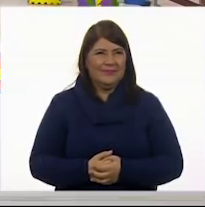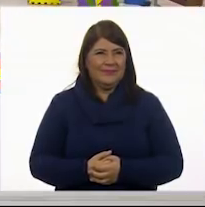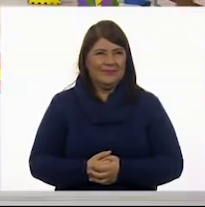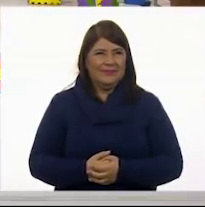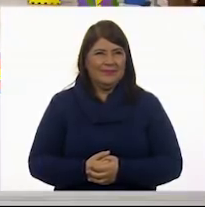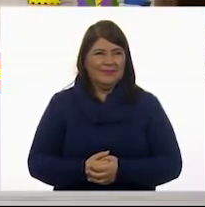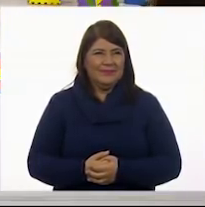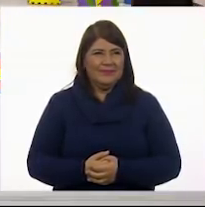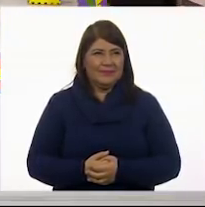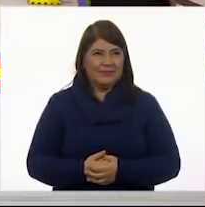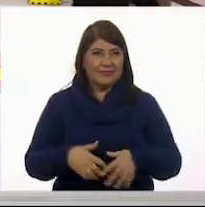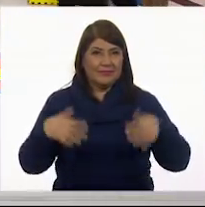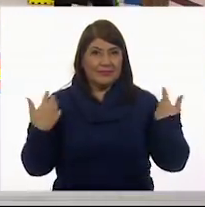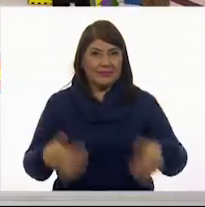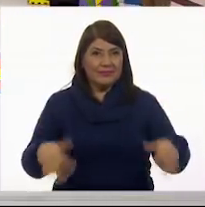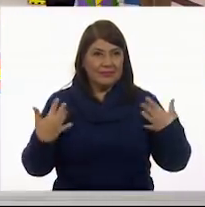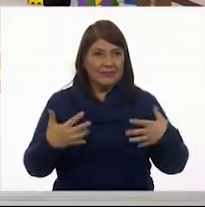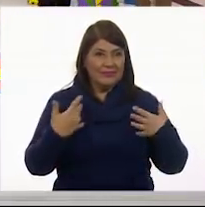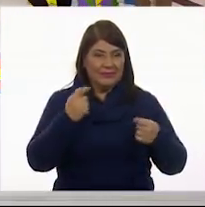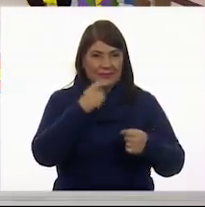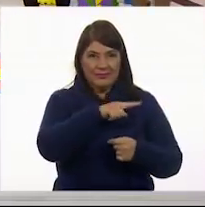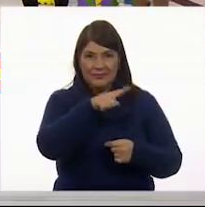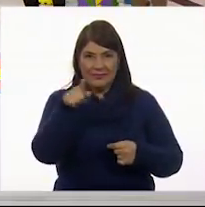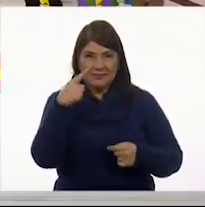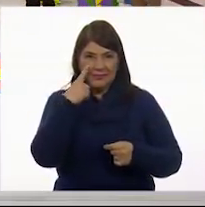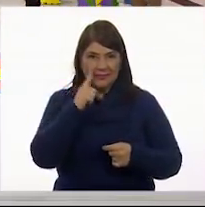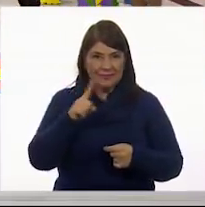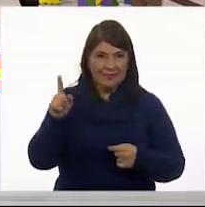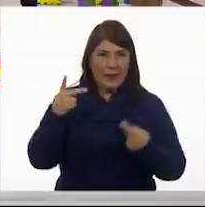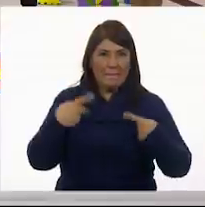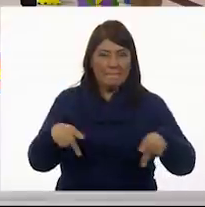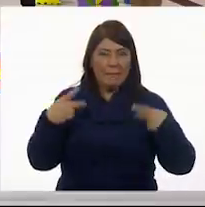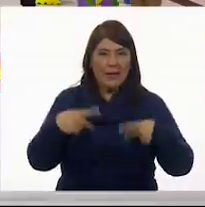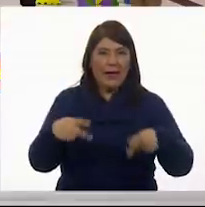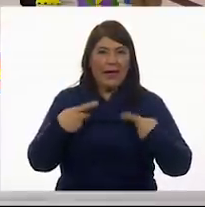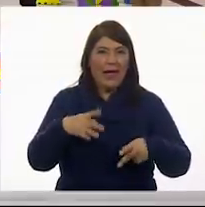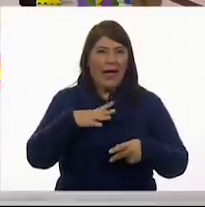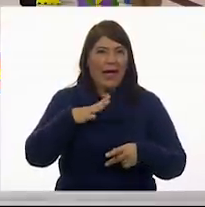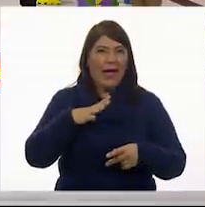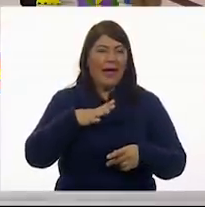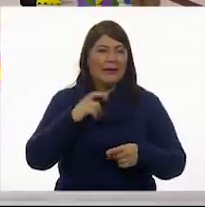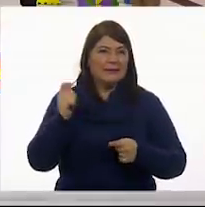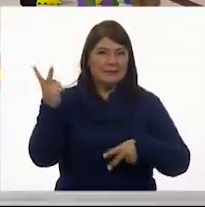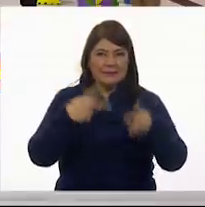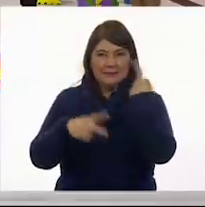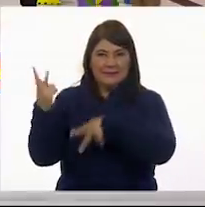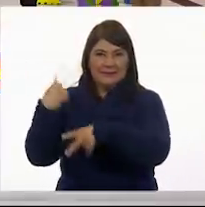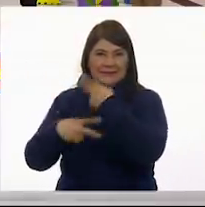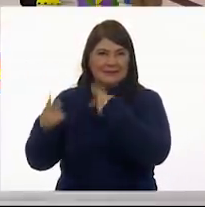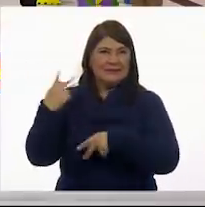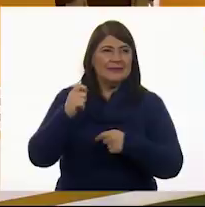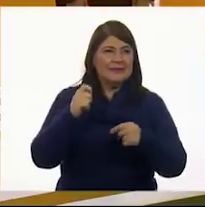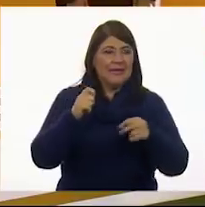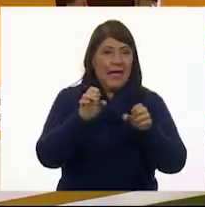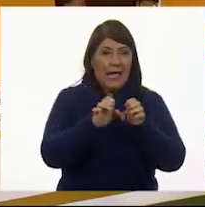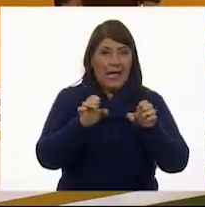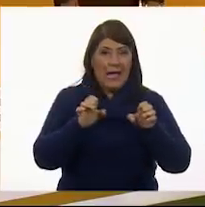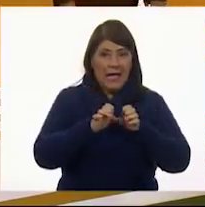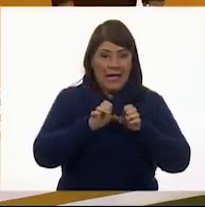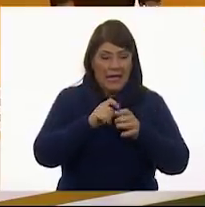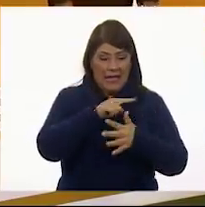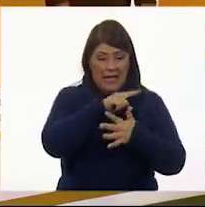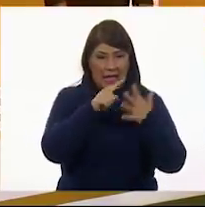¡Qué emoción tenerlos aquí a todos! Este es el gran equipo de